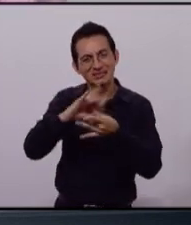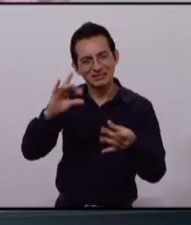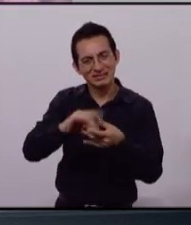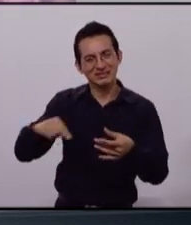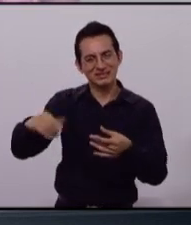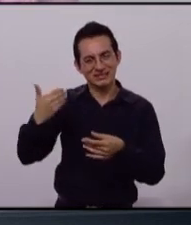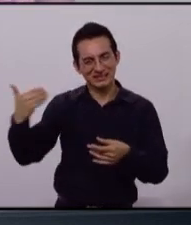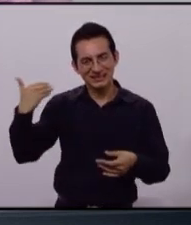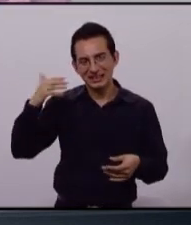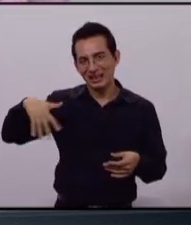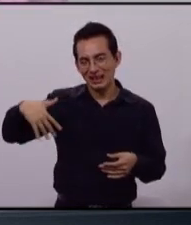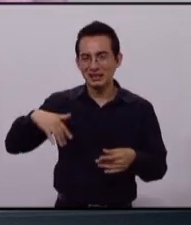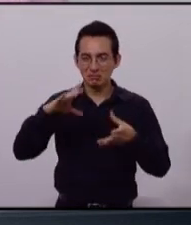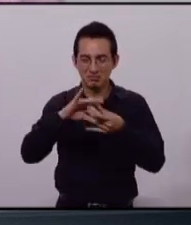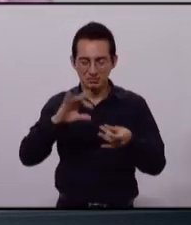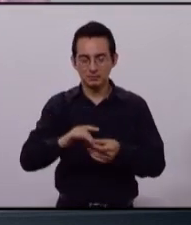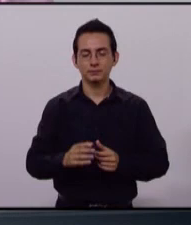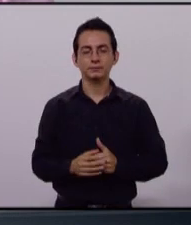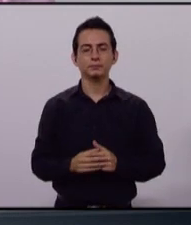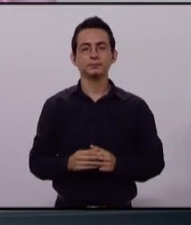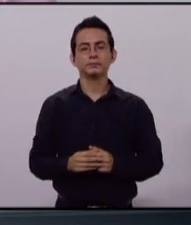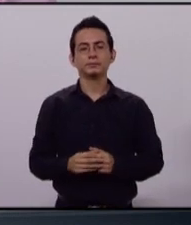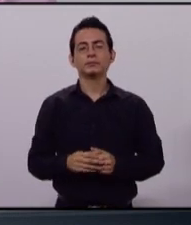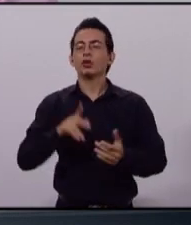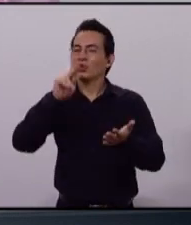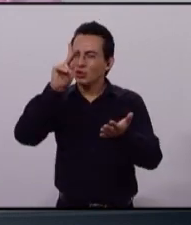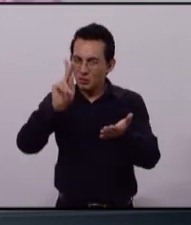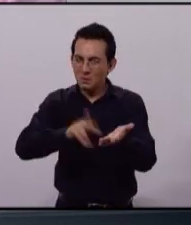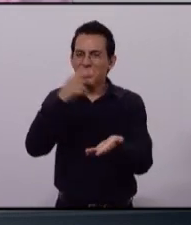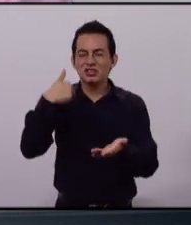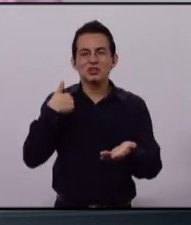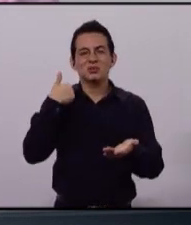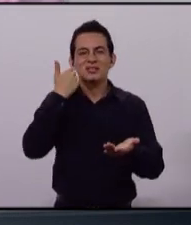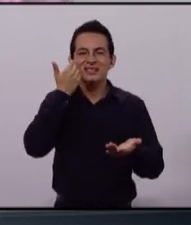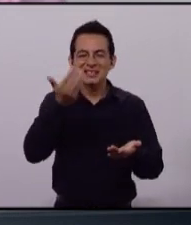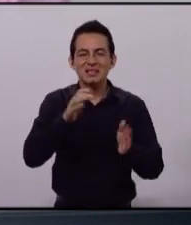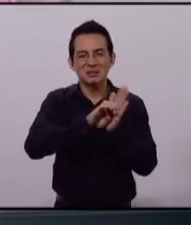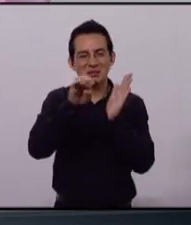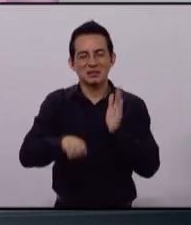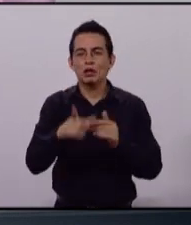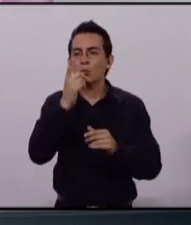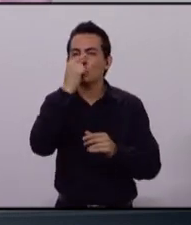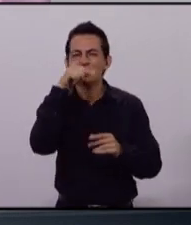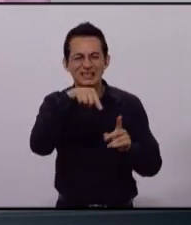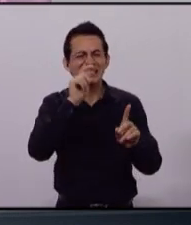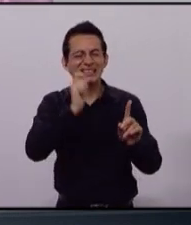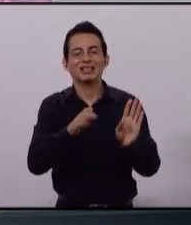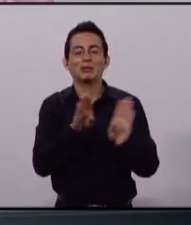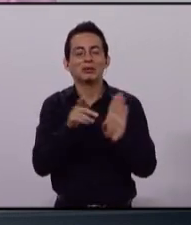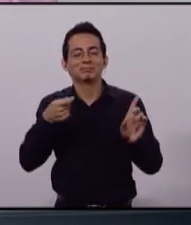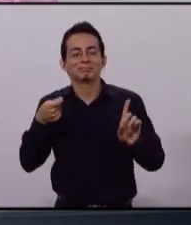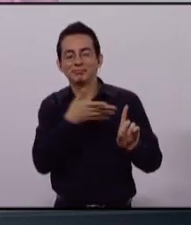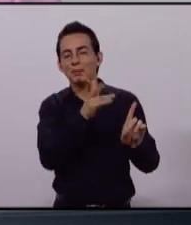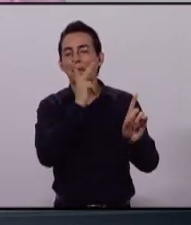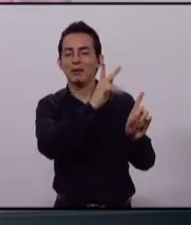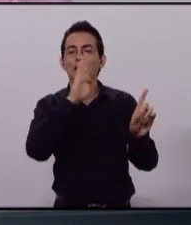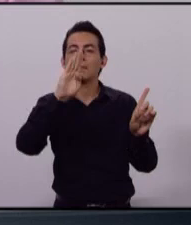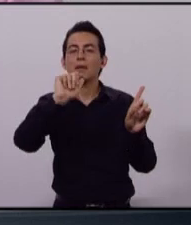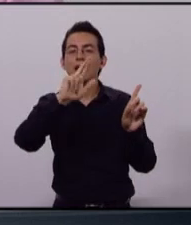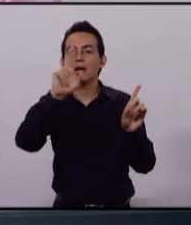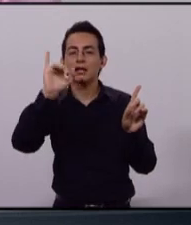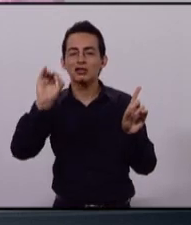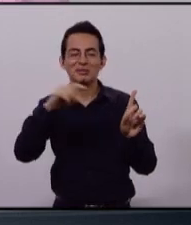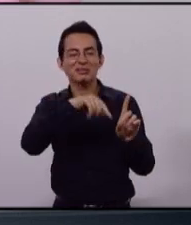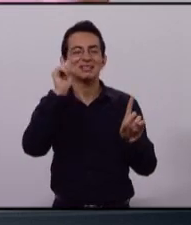tiempos anteriores, volvemos con la figura del policía de barrio. Un policía que conozca a la